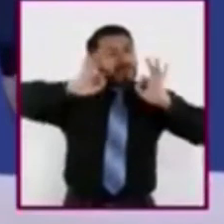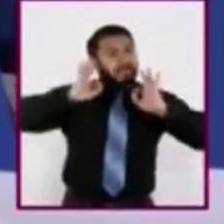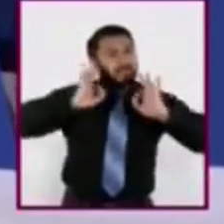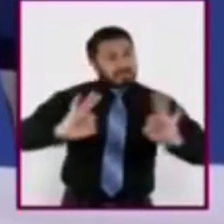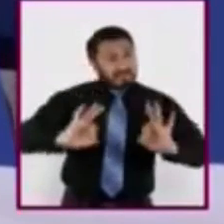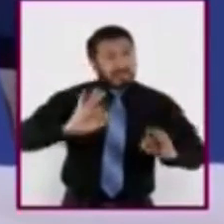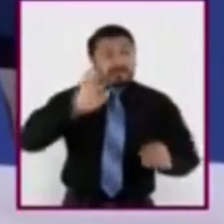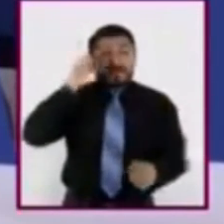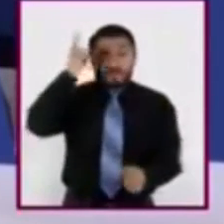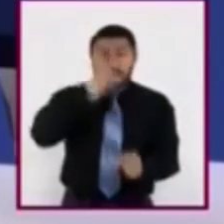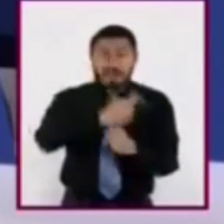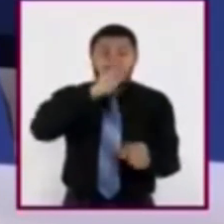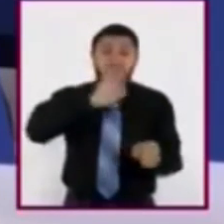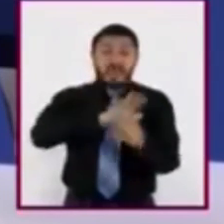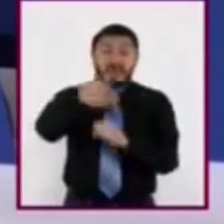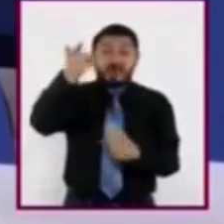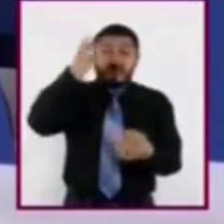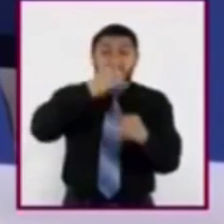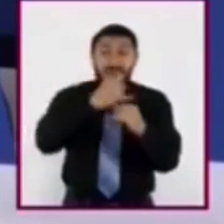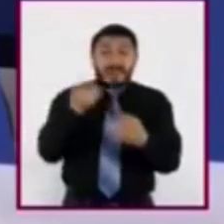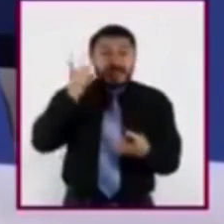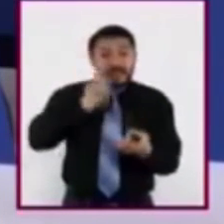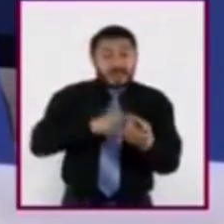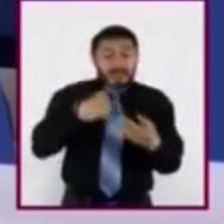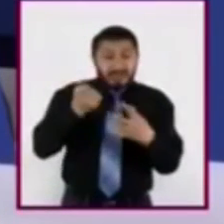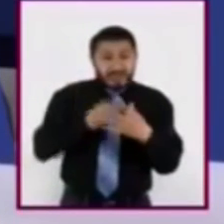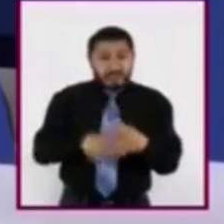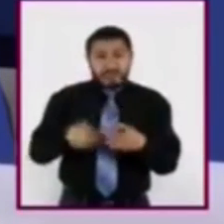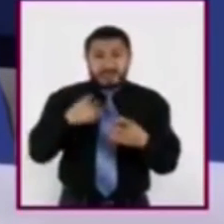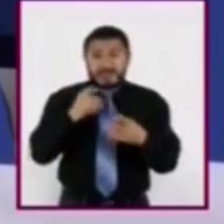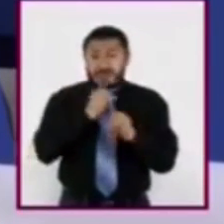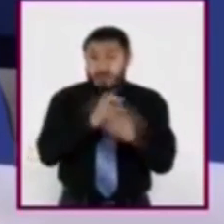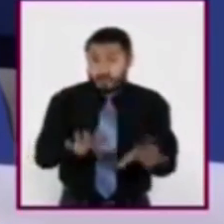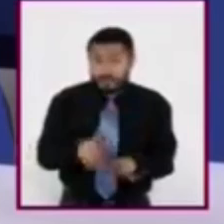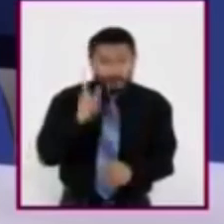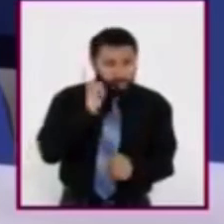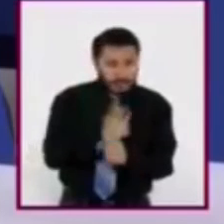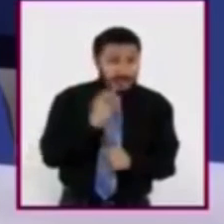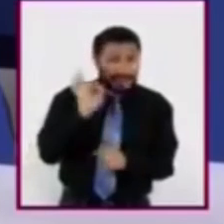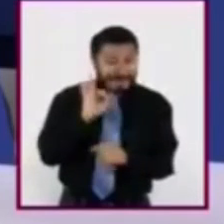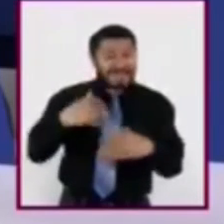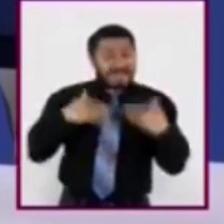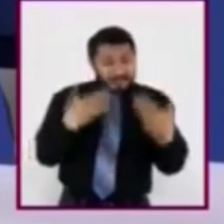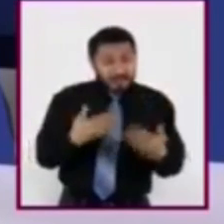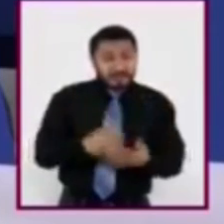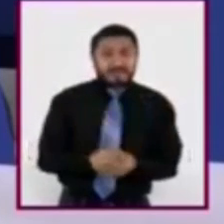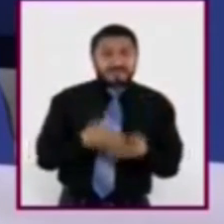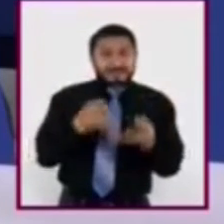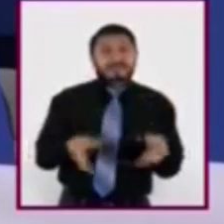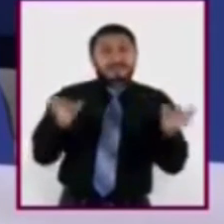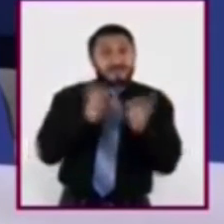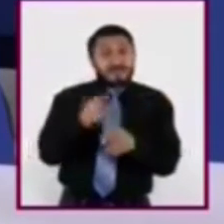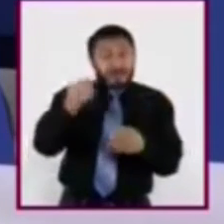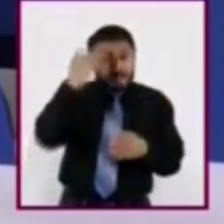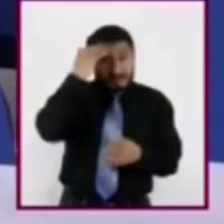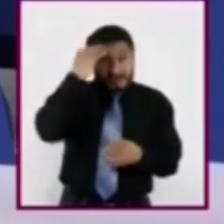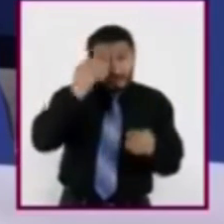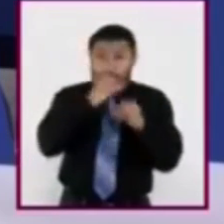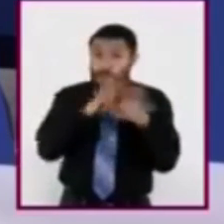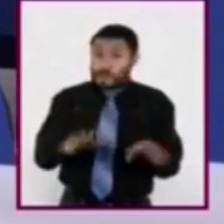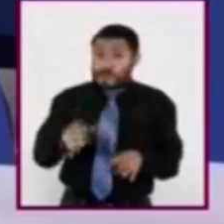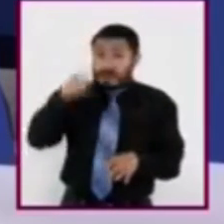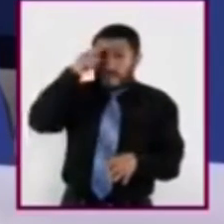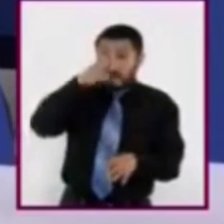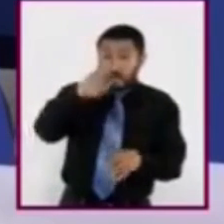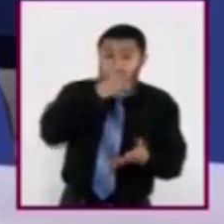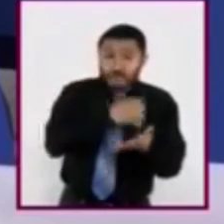cuál es la fuente de información y distinguir si es confiable. Es indispensable estar informados para una toma de decisión